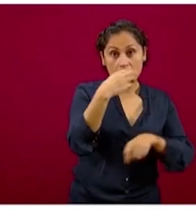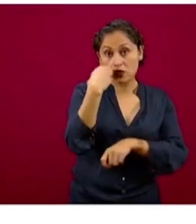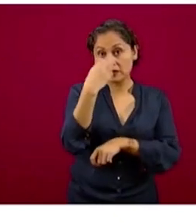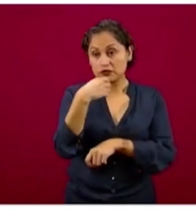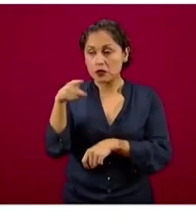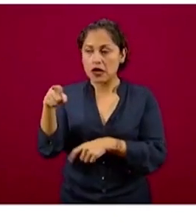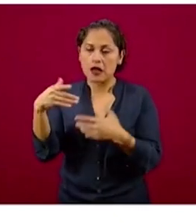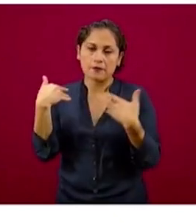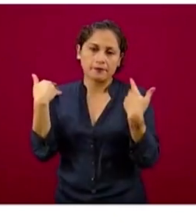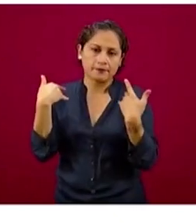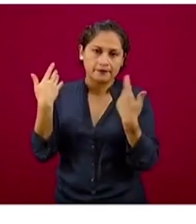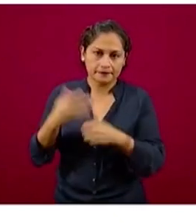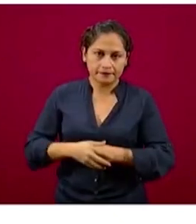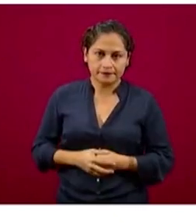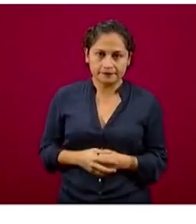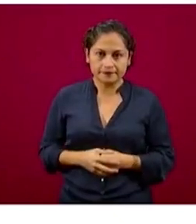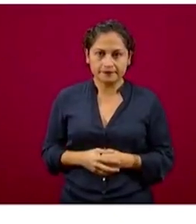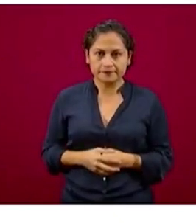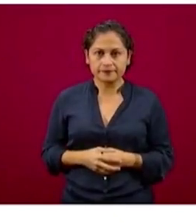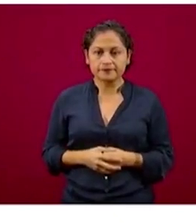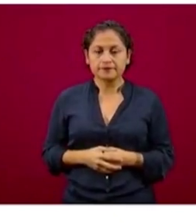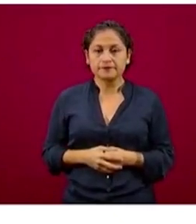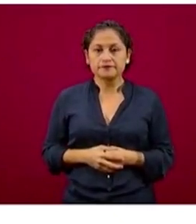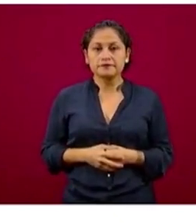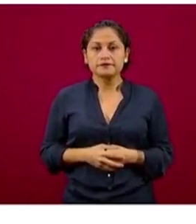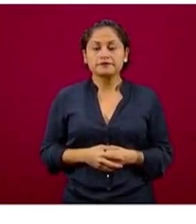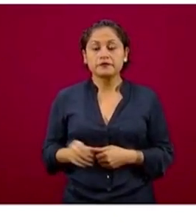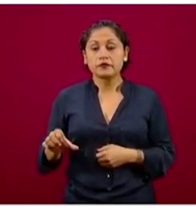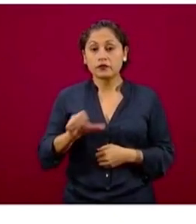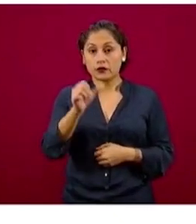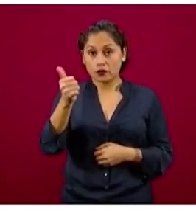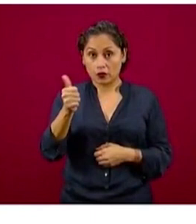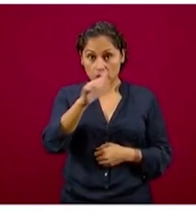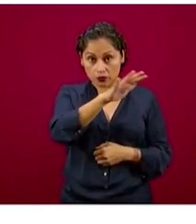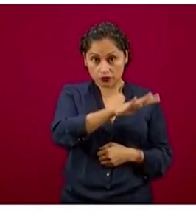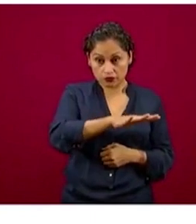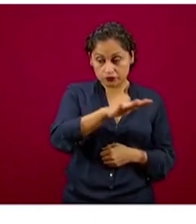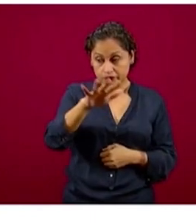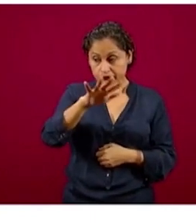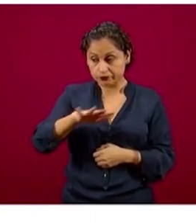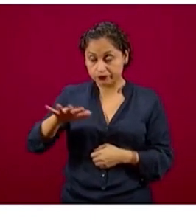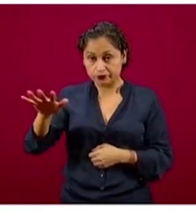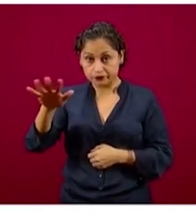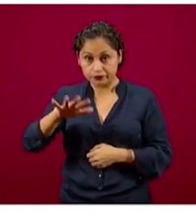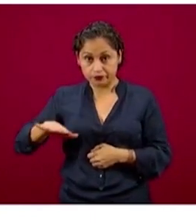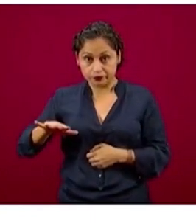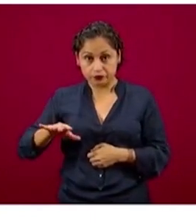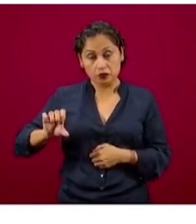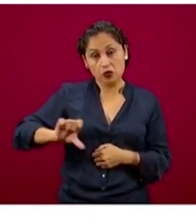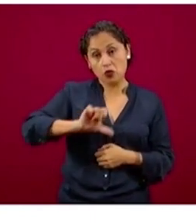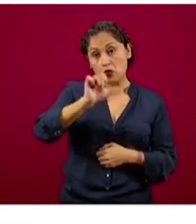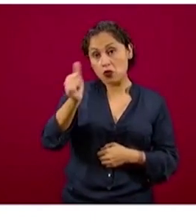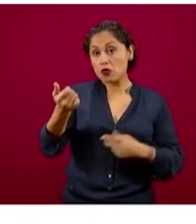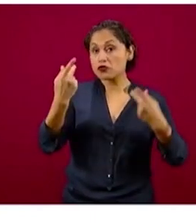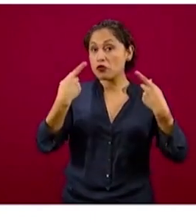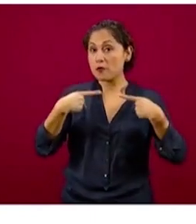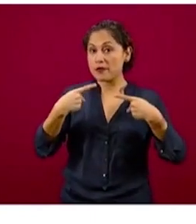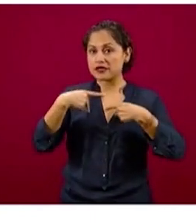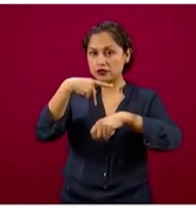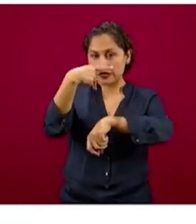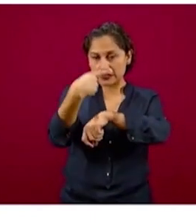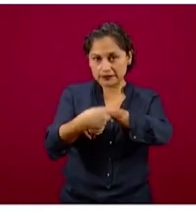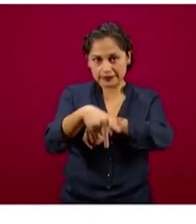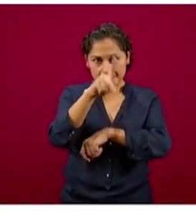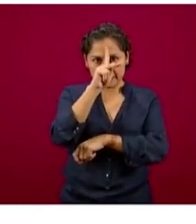recreación. Y dos enfoques que son a las personas vulnerables, que recordarán que desde el principio